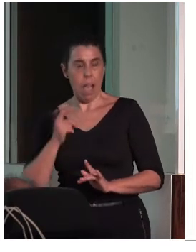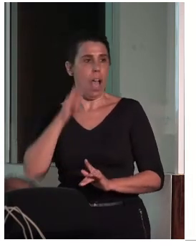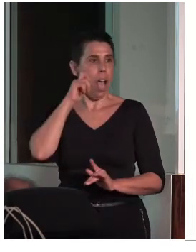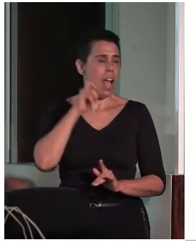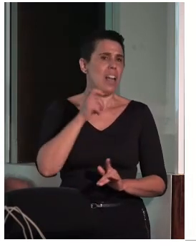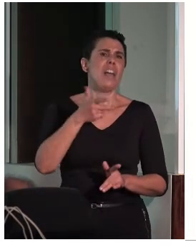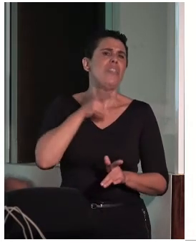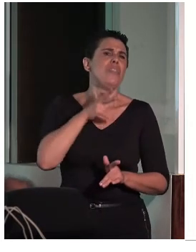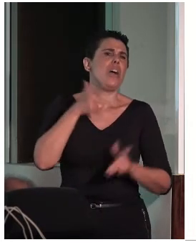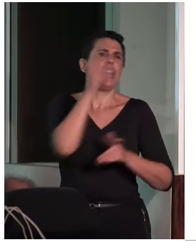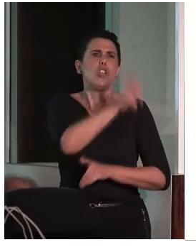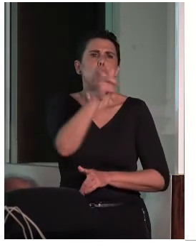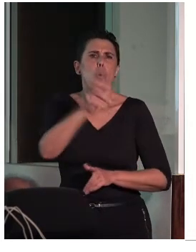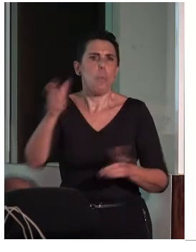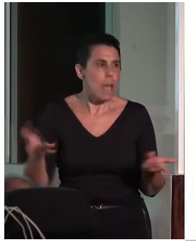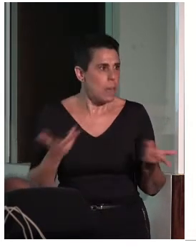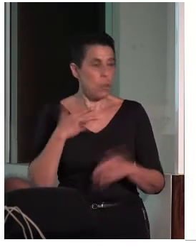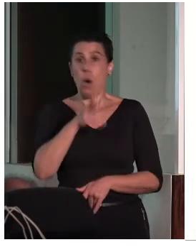del hecho material, de la cultura.